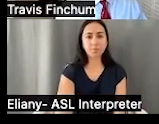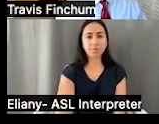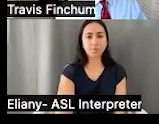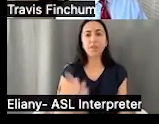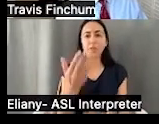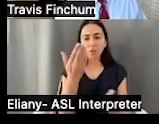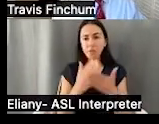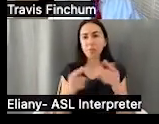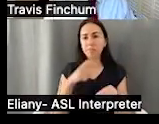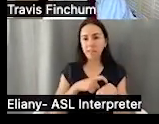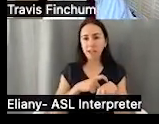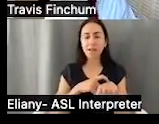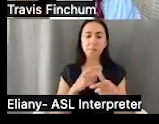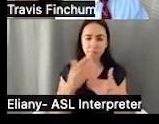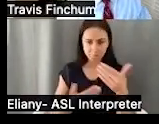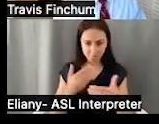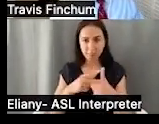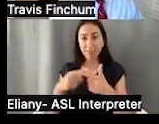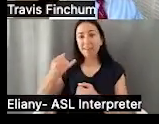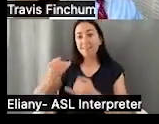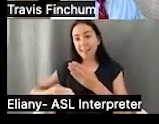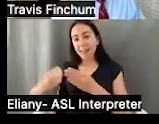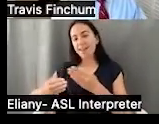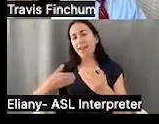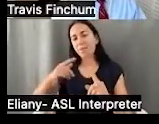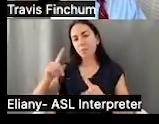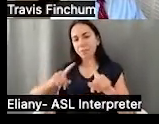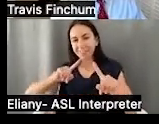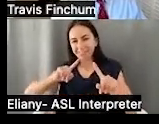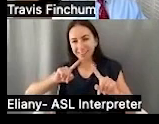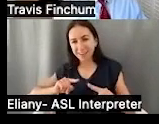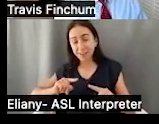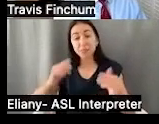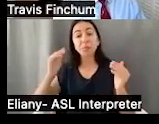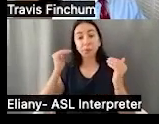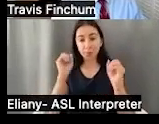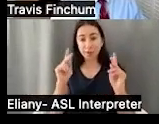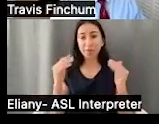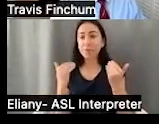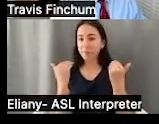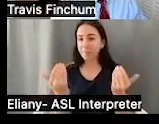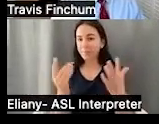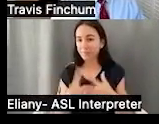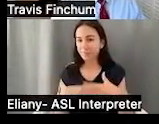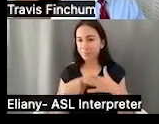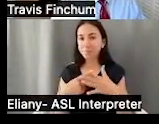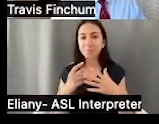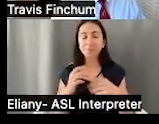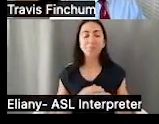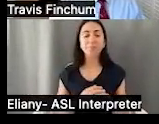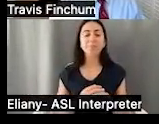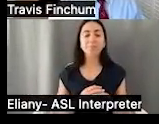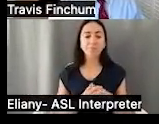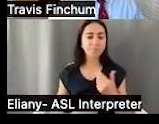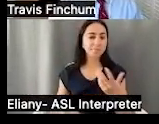Vamos a tener un poco de tiempo y después vamos a hacer preguntas y respuestas al final. Dicho eso, vamos a comenzar. Bien,